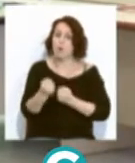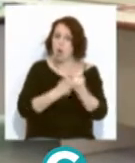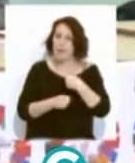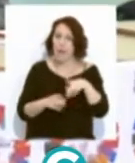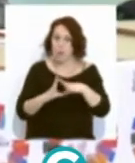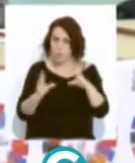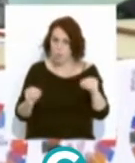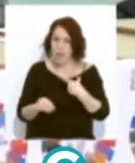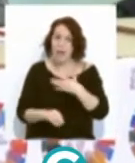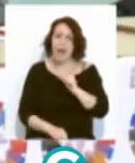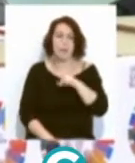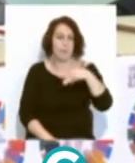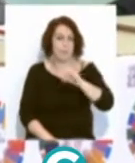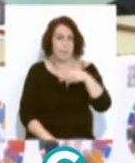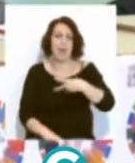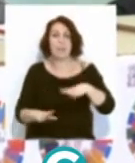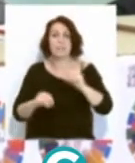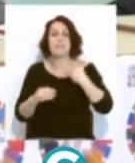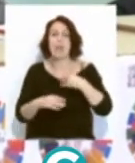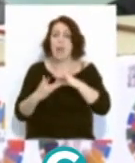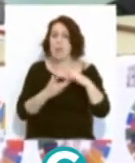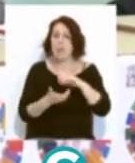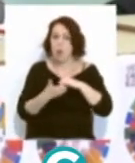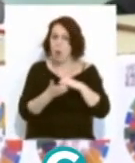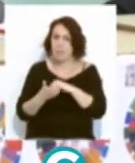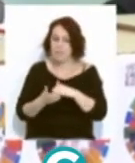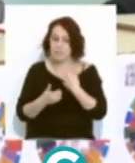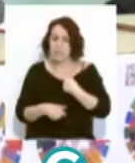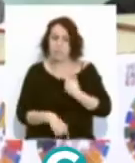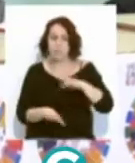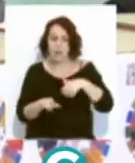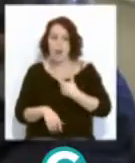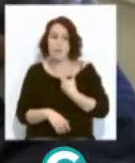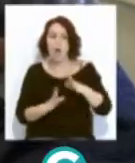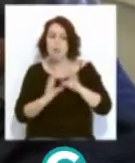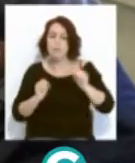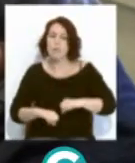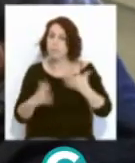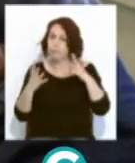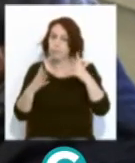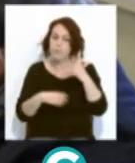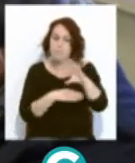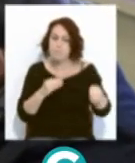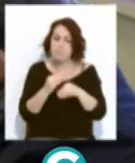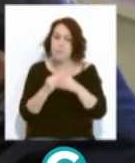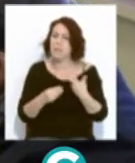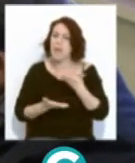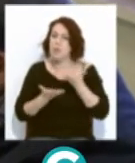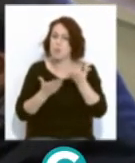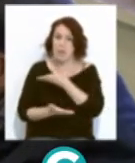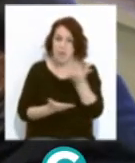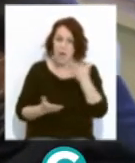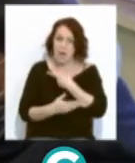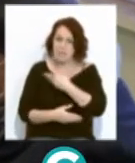Andalucía. Carmen Castilla, líder regional de UGT, ha valorado en Cádiz muy positivamente este acuerdo que complementará al resto de ayudas